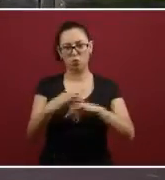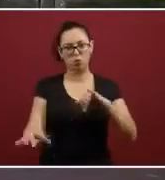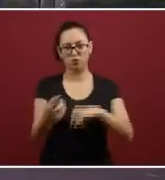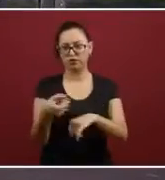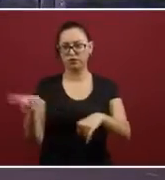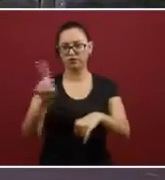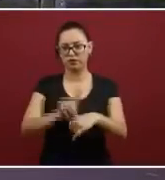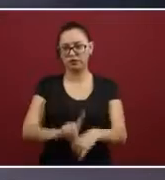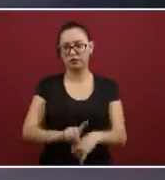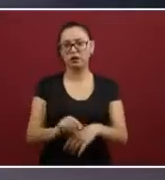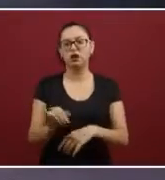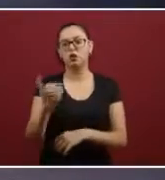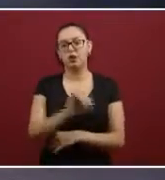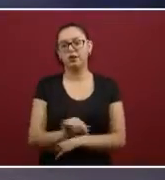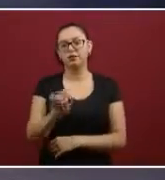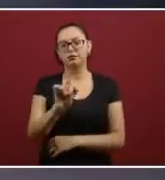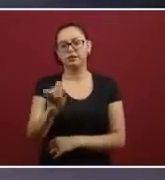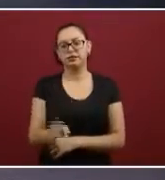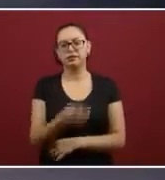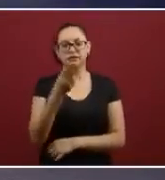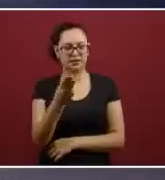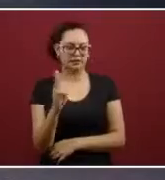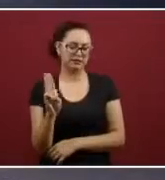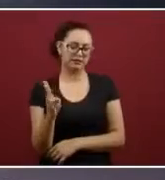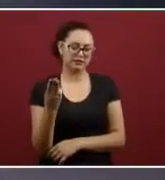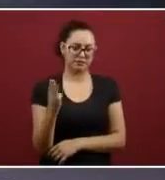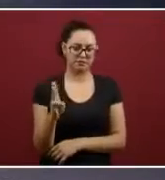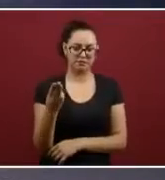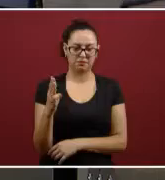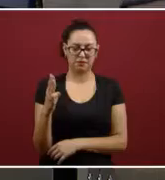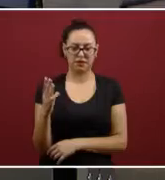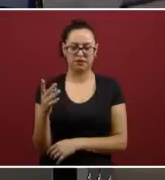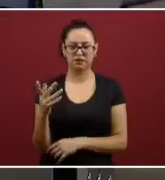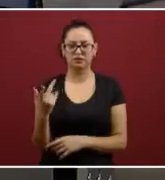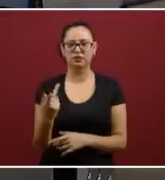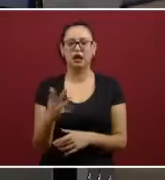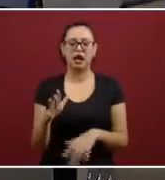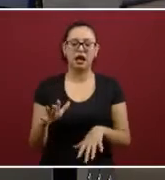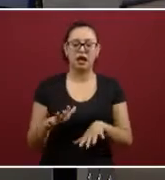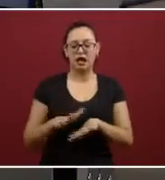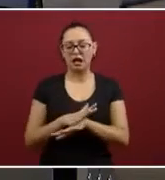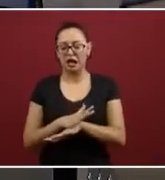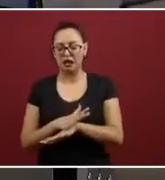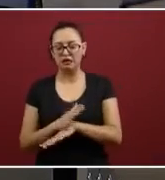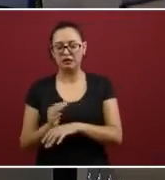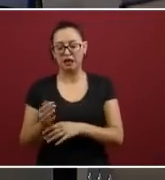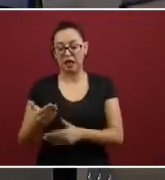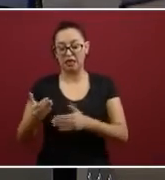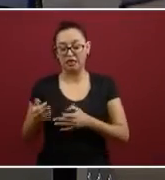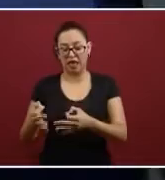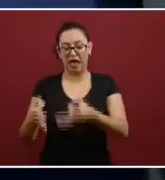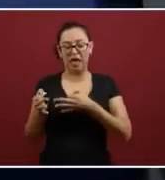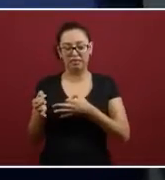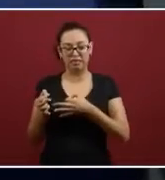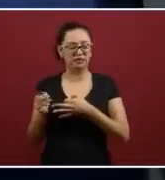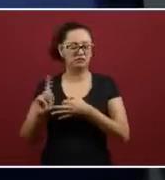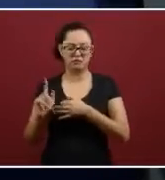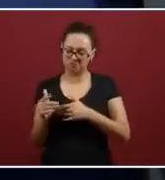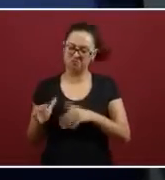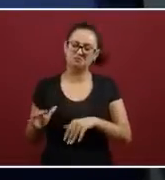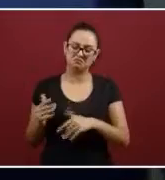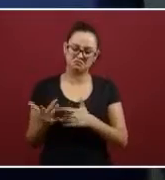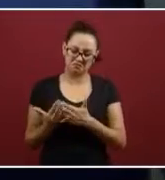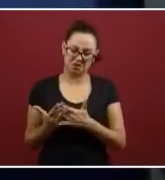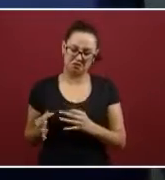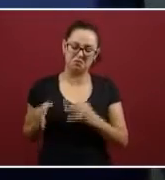jueves 23 de mayo. Originalmente era el 21, pero hemos modificado la fecha para el jueves 23, para que más personas puedan participar